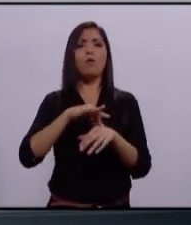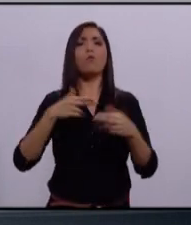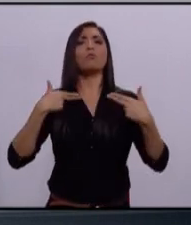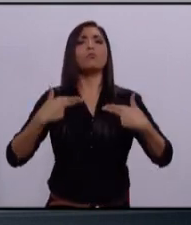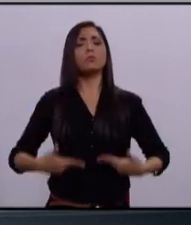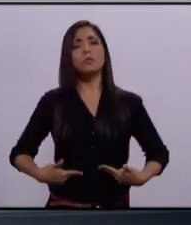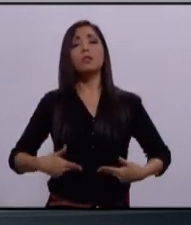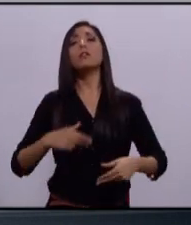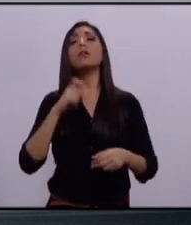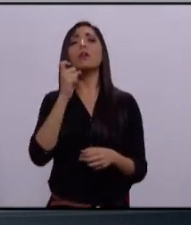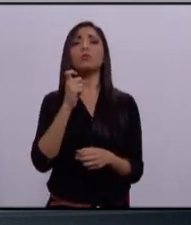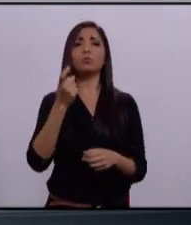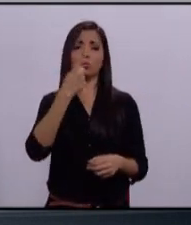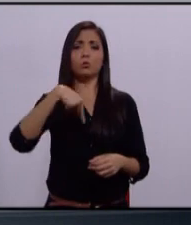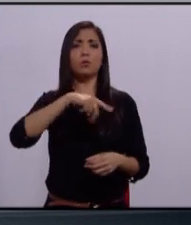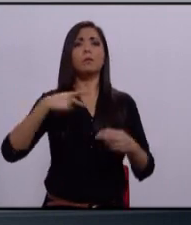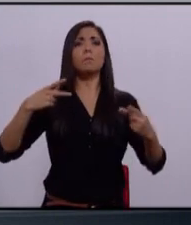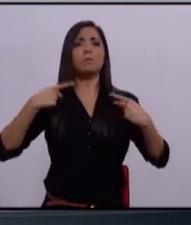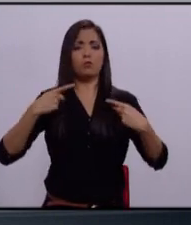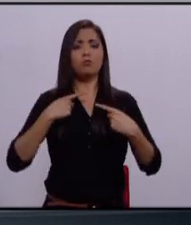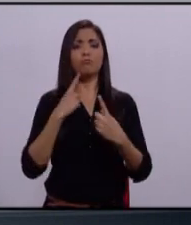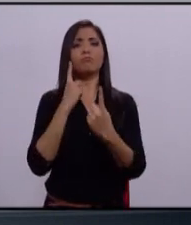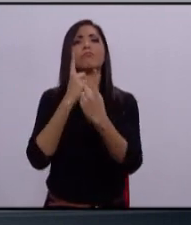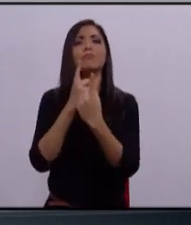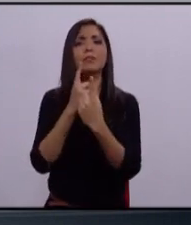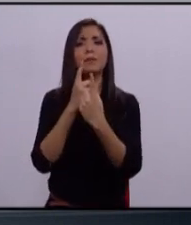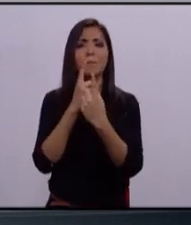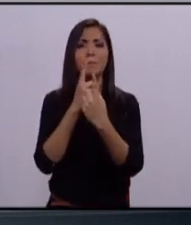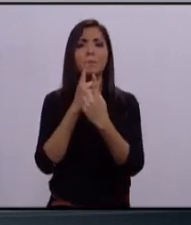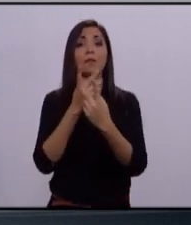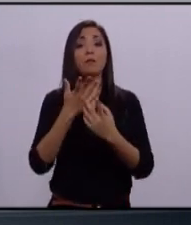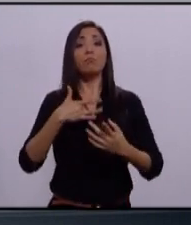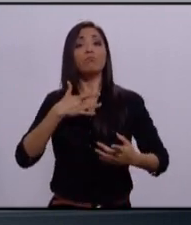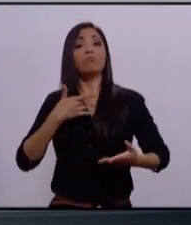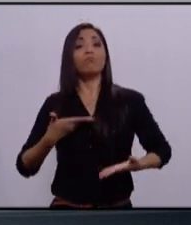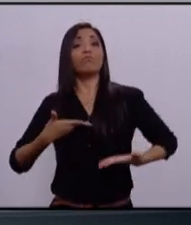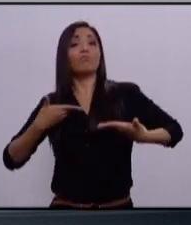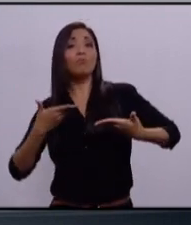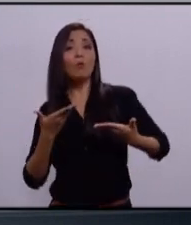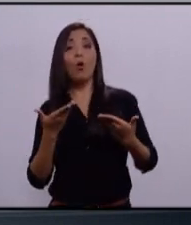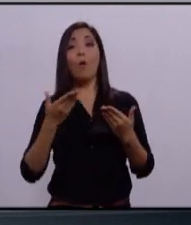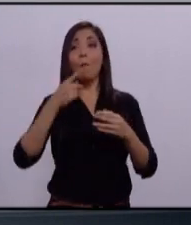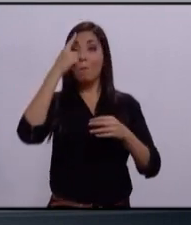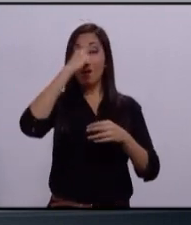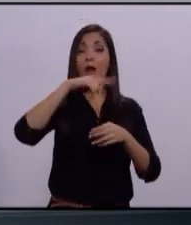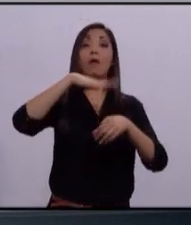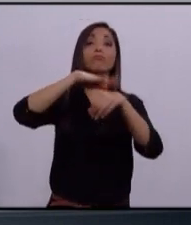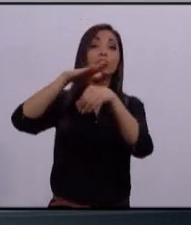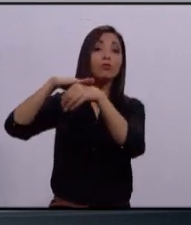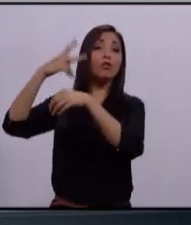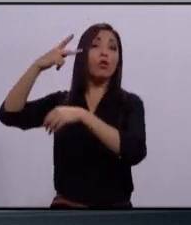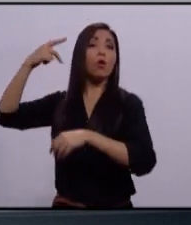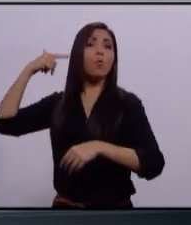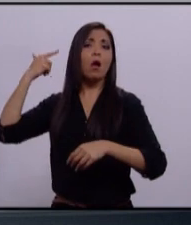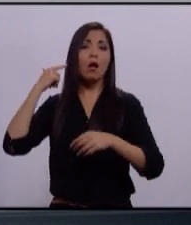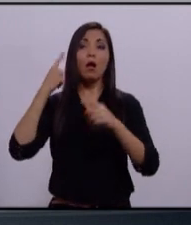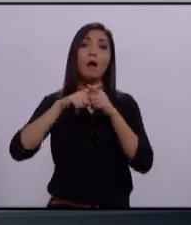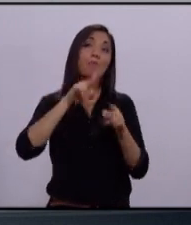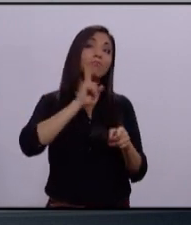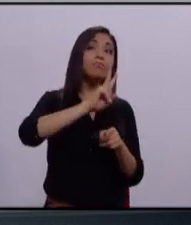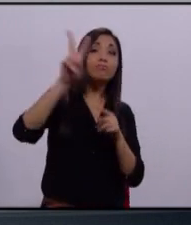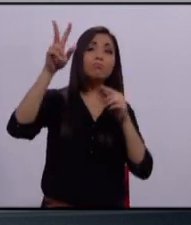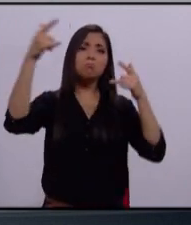ciudadano que no está precisamente elevando el ego en todos los anuncios de Guadalajara y ni a medio metro de todos.